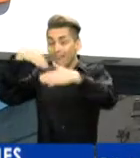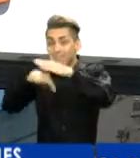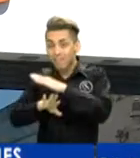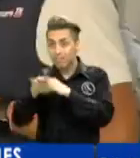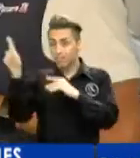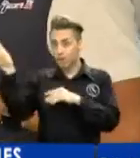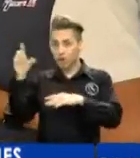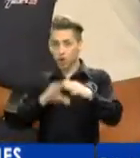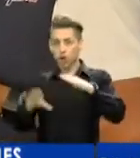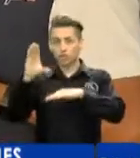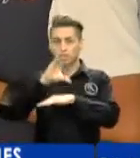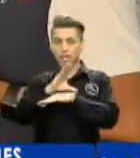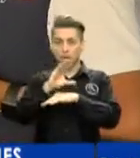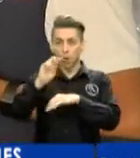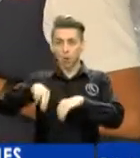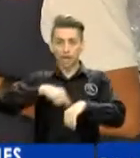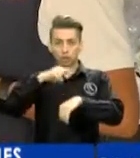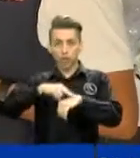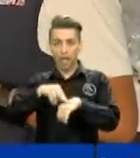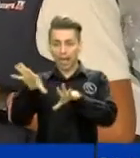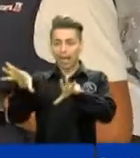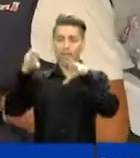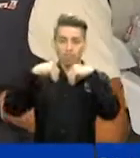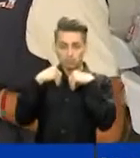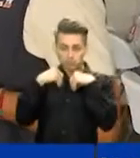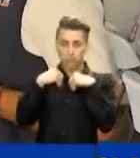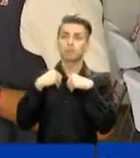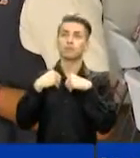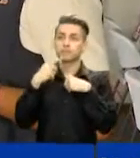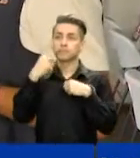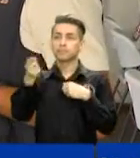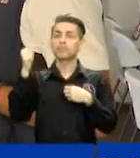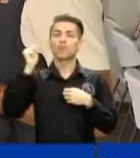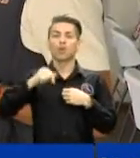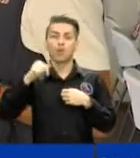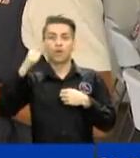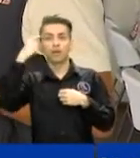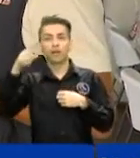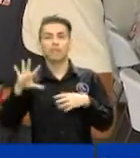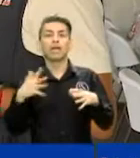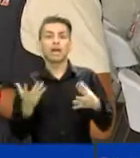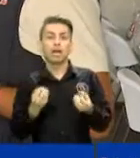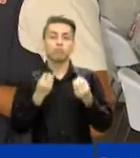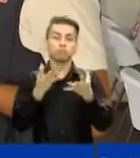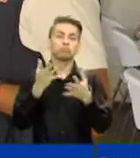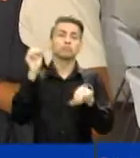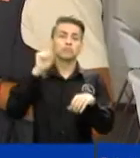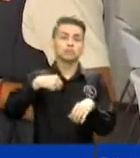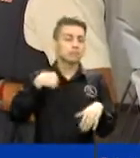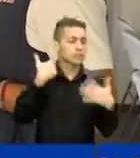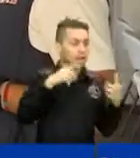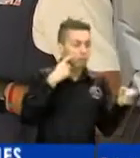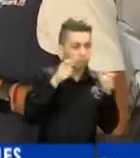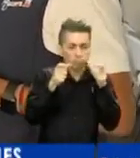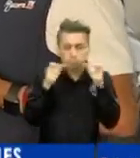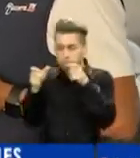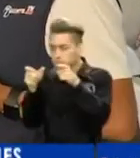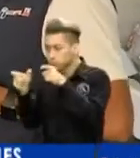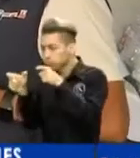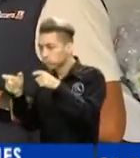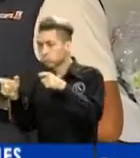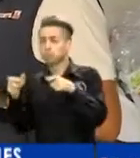Ejecutivo. El Consejo Nacional de Adopciones al día de hoy puede indicar que realizando monitoreos diarios a través de nuestra unidad de hogares